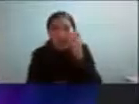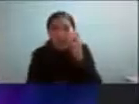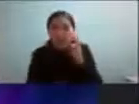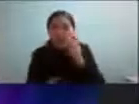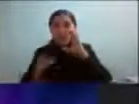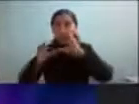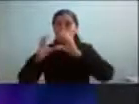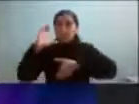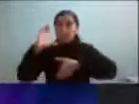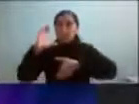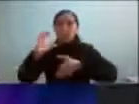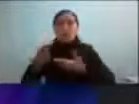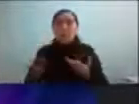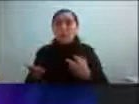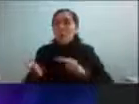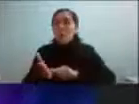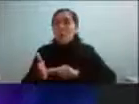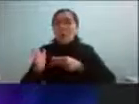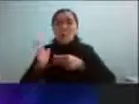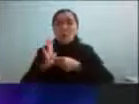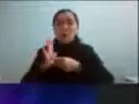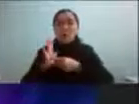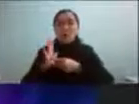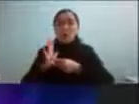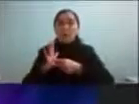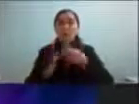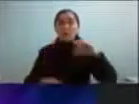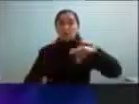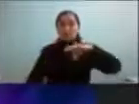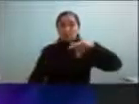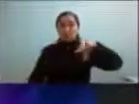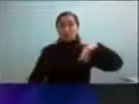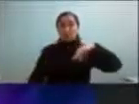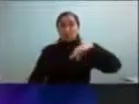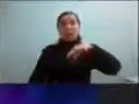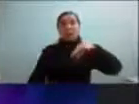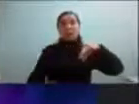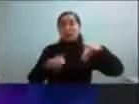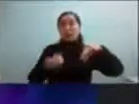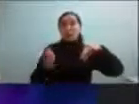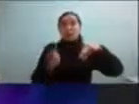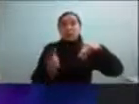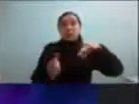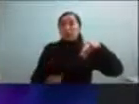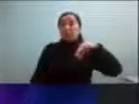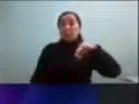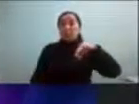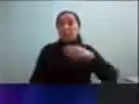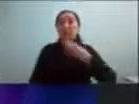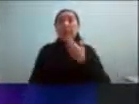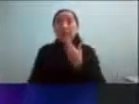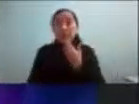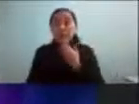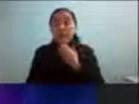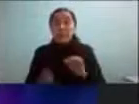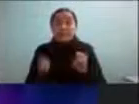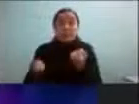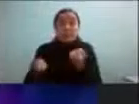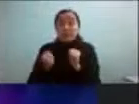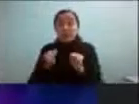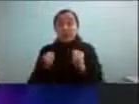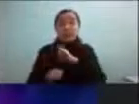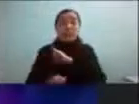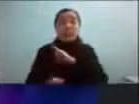muchos muchos problemas el aislamiento o sea y muchas veces el estrés postraumático o sea experiencias que